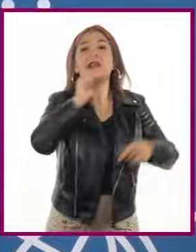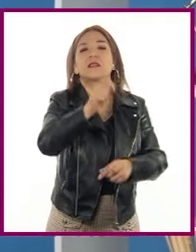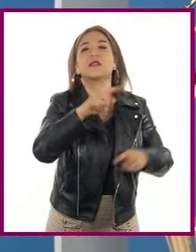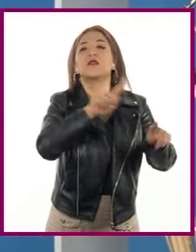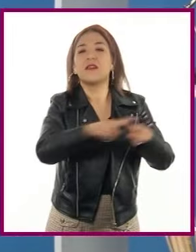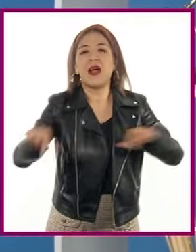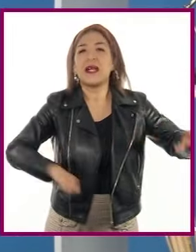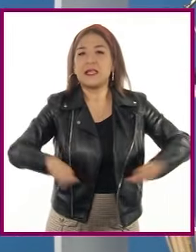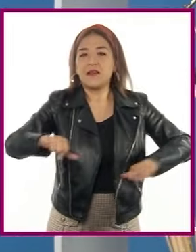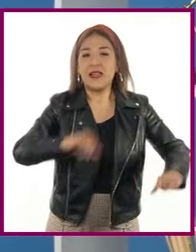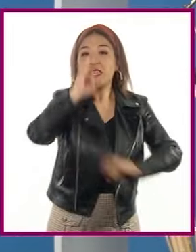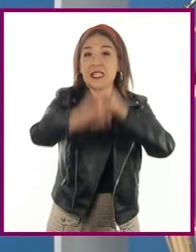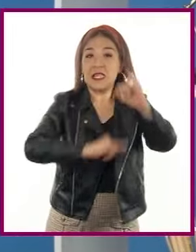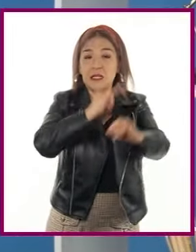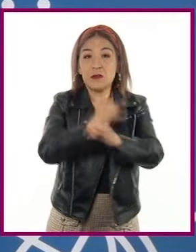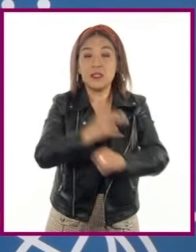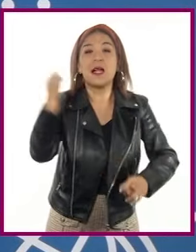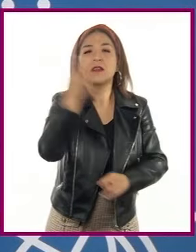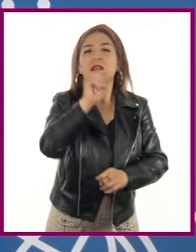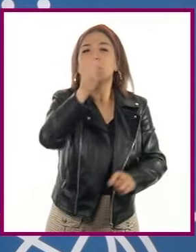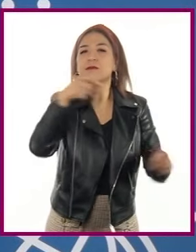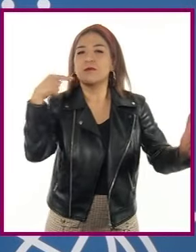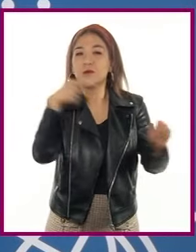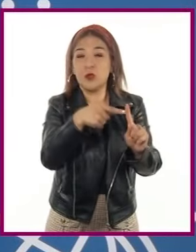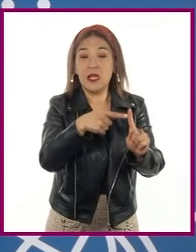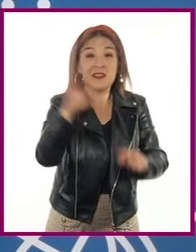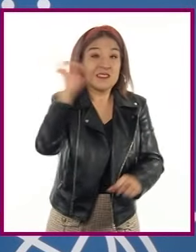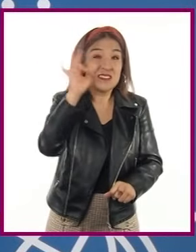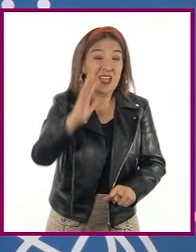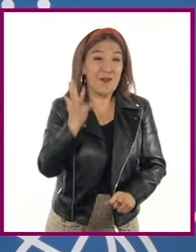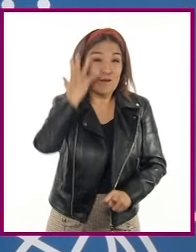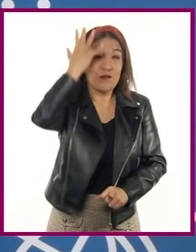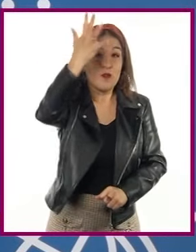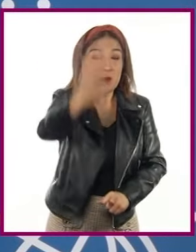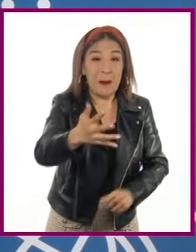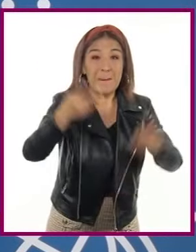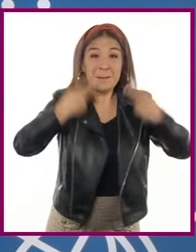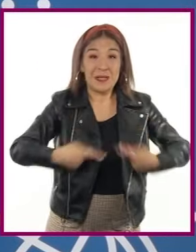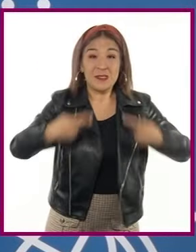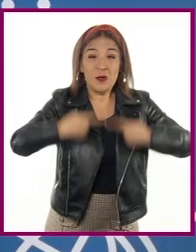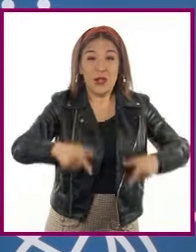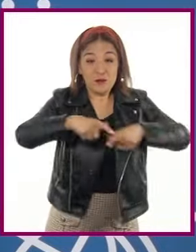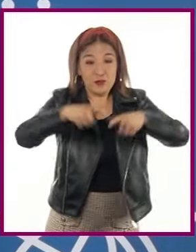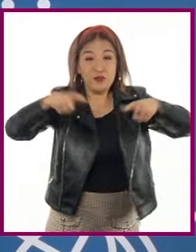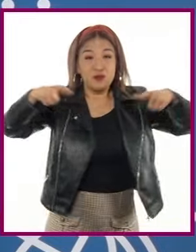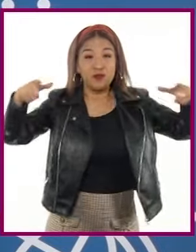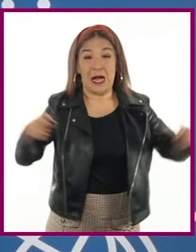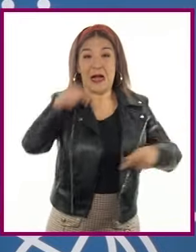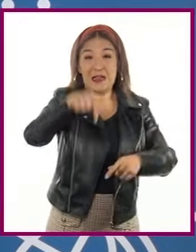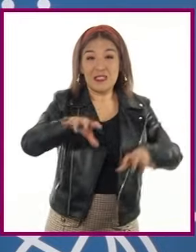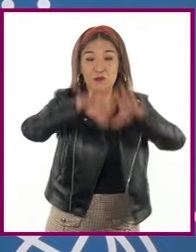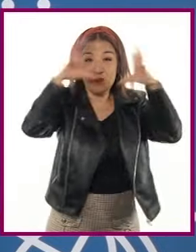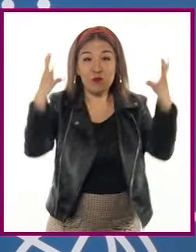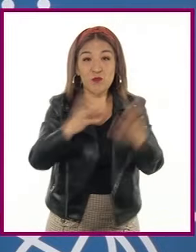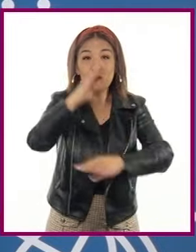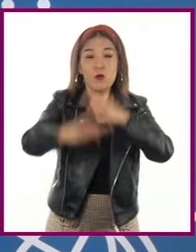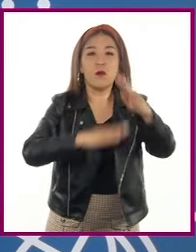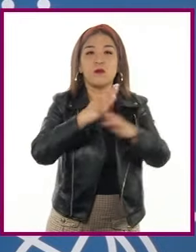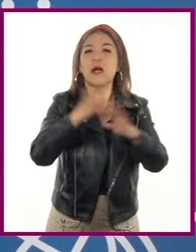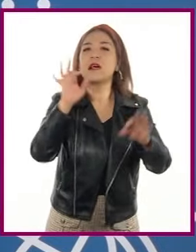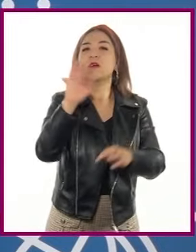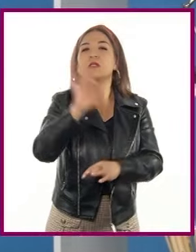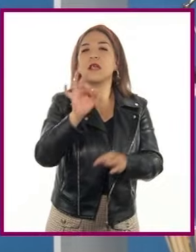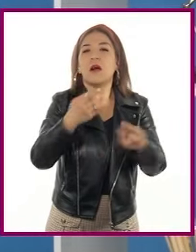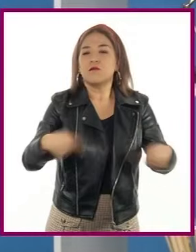internacionales coinciden en señalar que en el futuro el crecimiento de la población en el planeta se mantendrá estable.